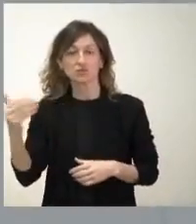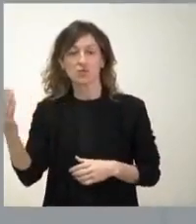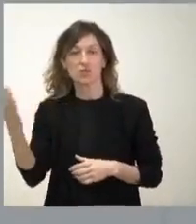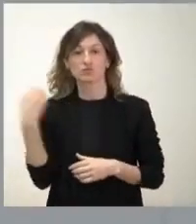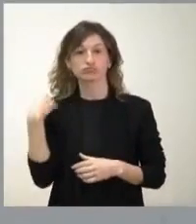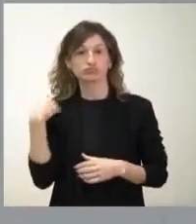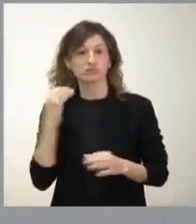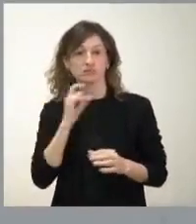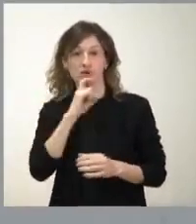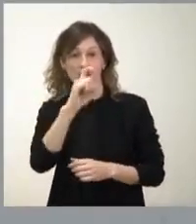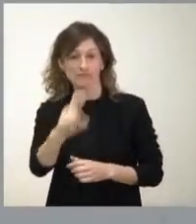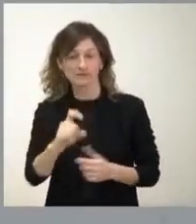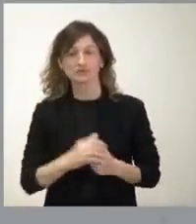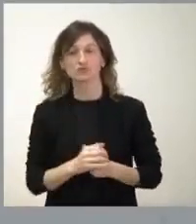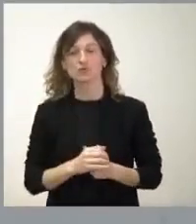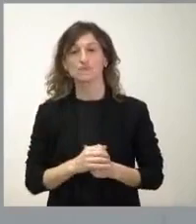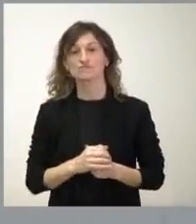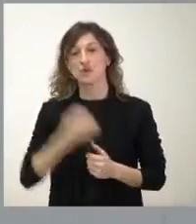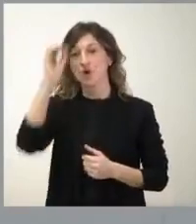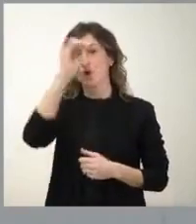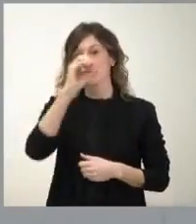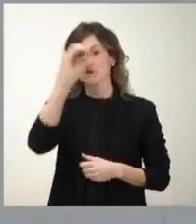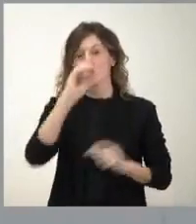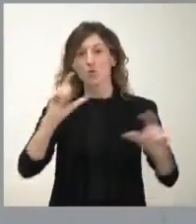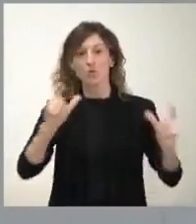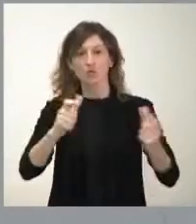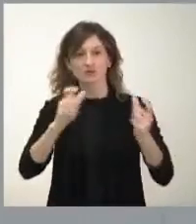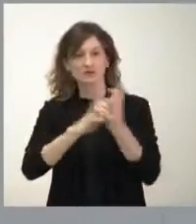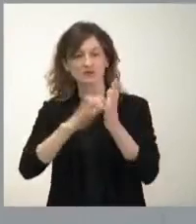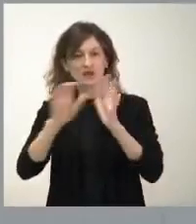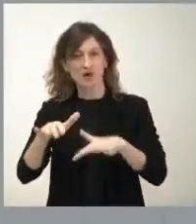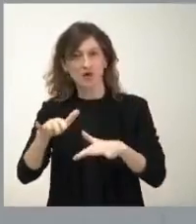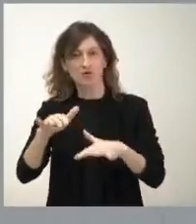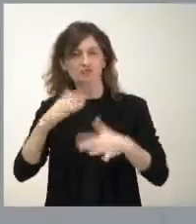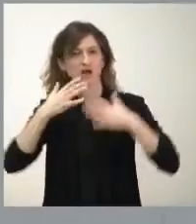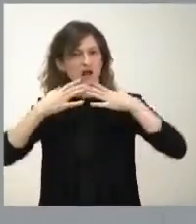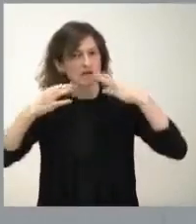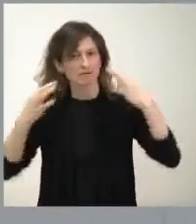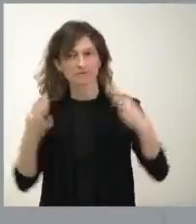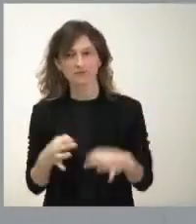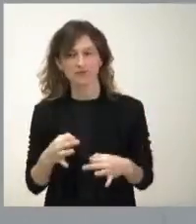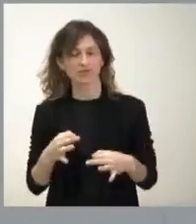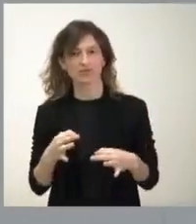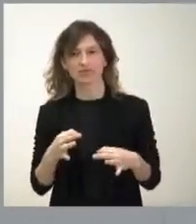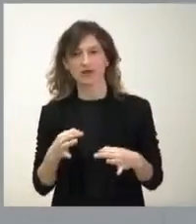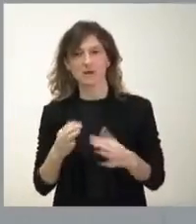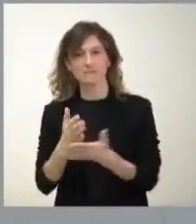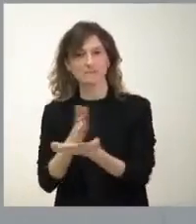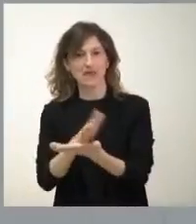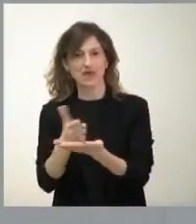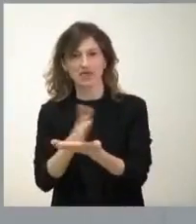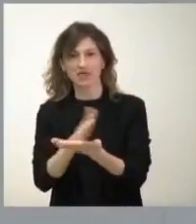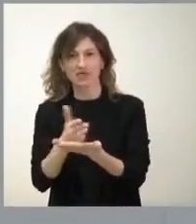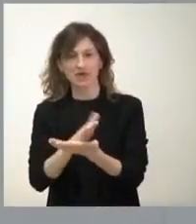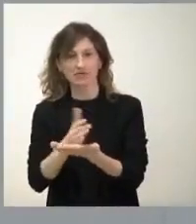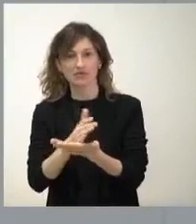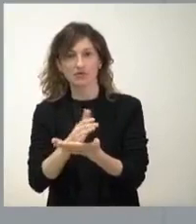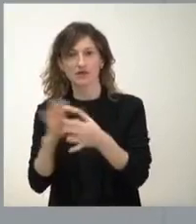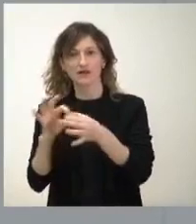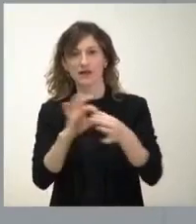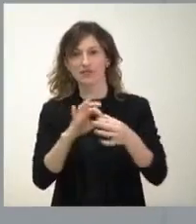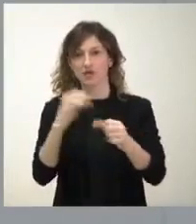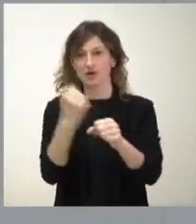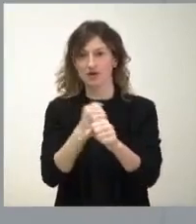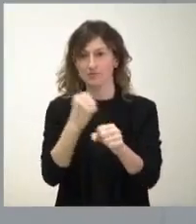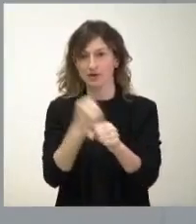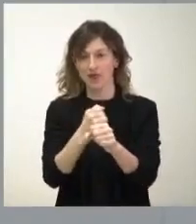La posición nuestra respecto de este asunto es que la Junta de Castilla y León garantiza la mediación en las relaciones laborales y